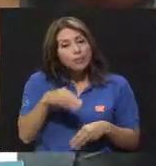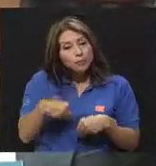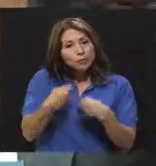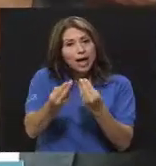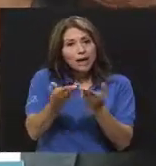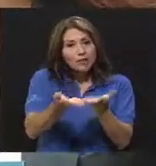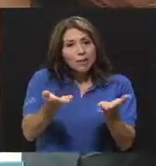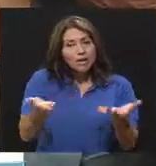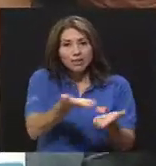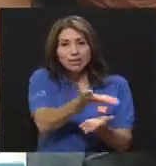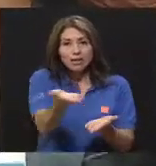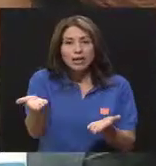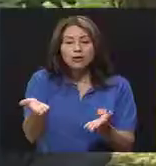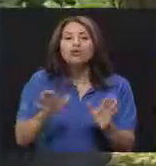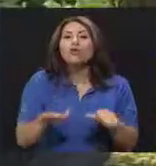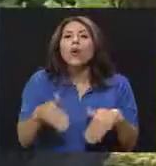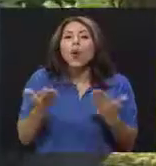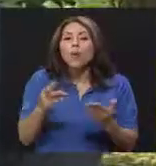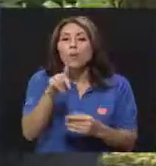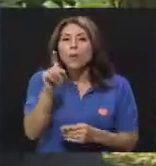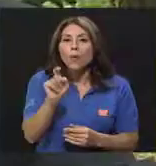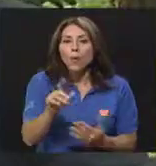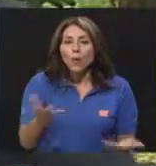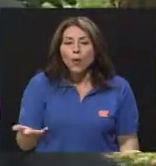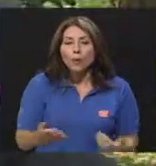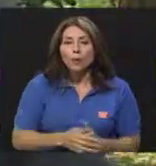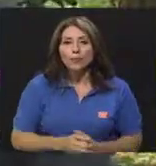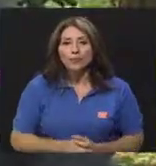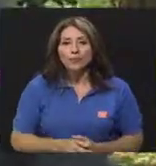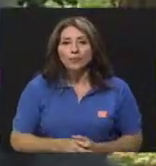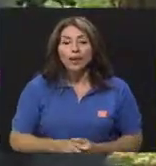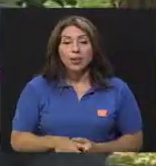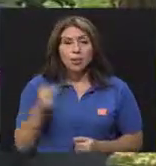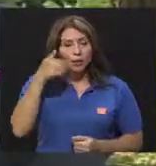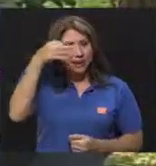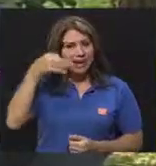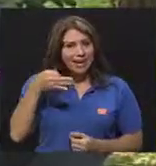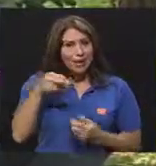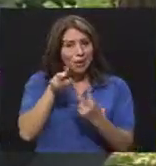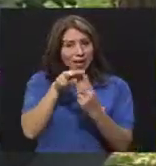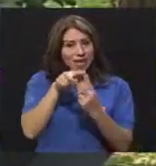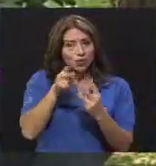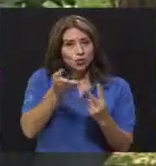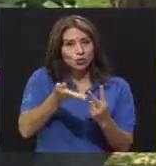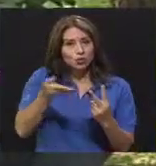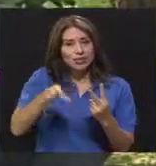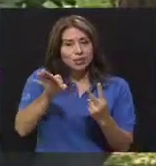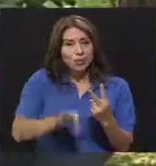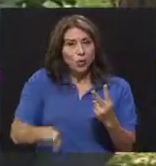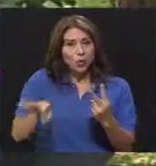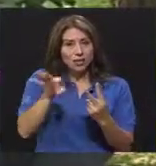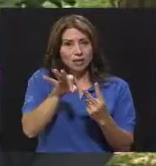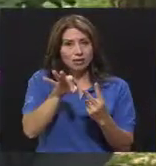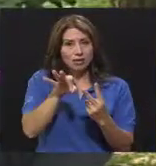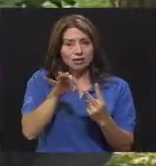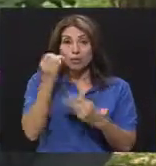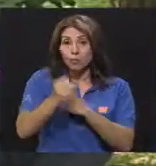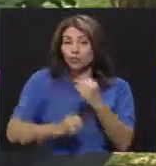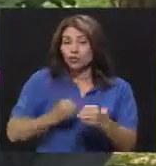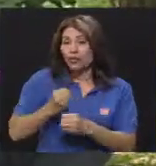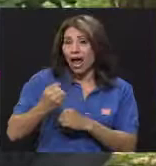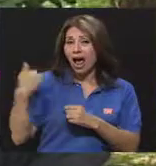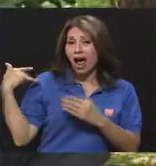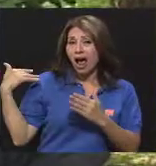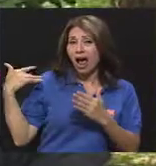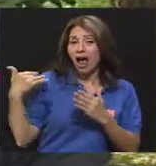¿Cómo brindárselas entonces, doctor? Creo que al menos hay dos cosas que son importantes que por muchos años hemos